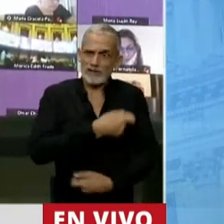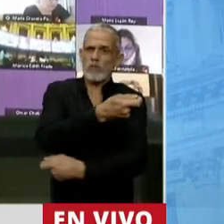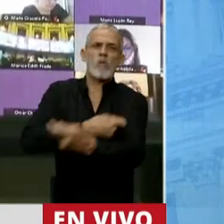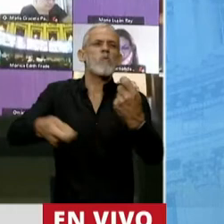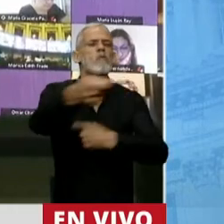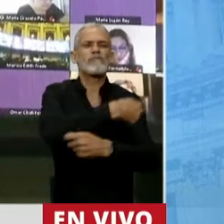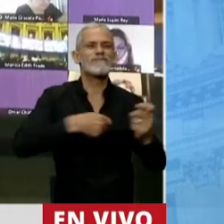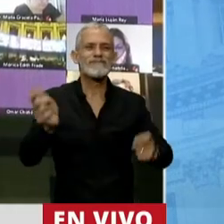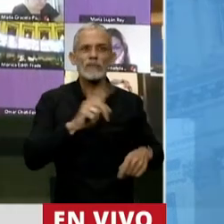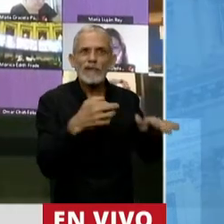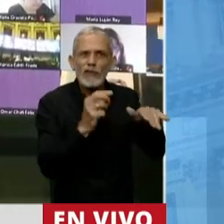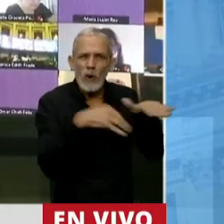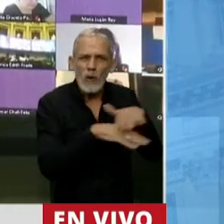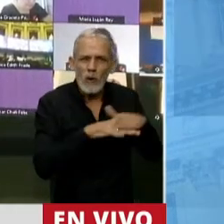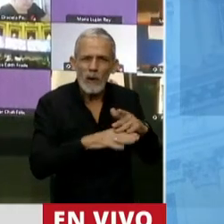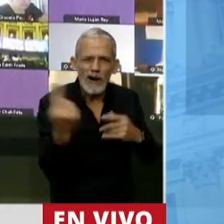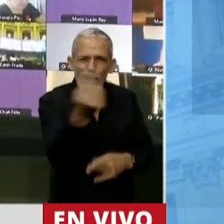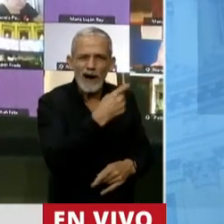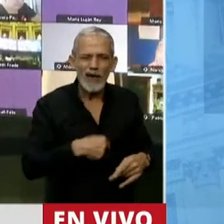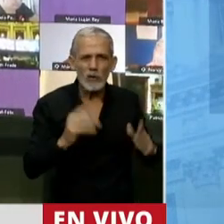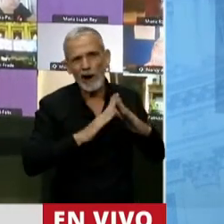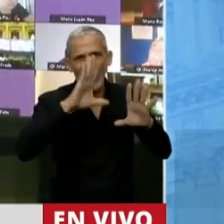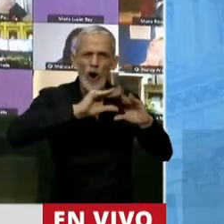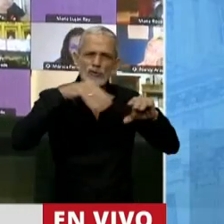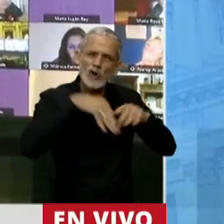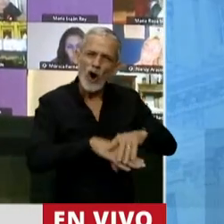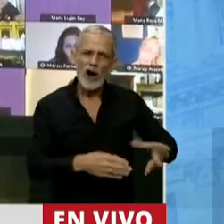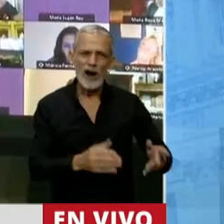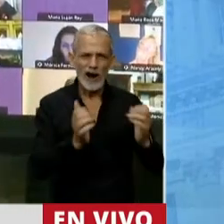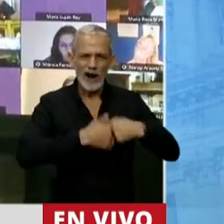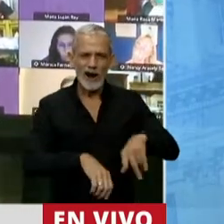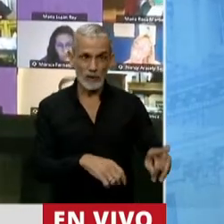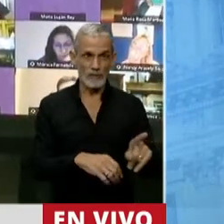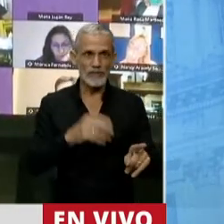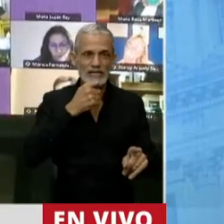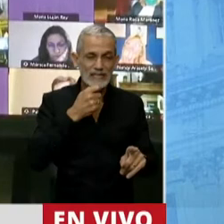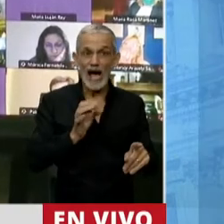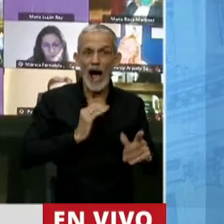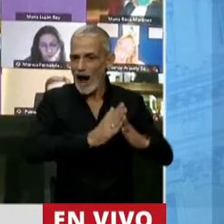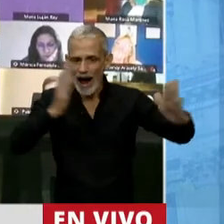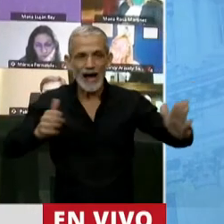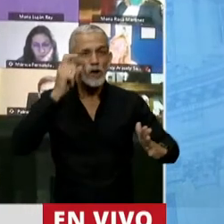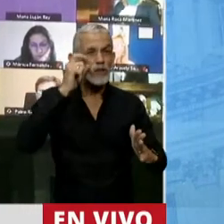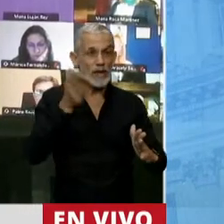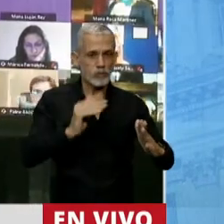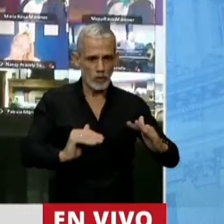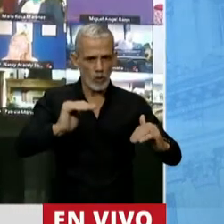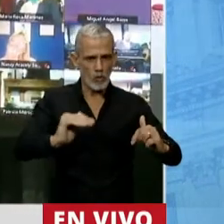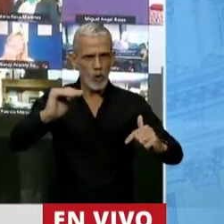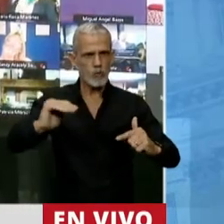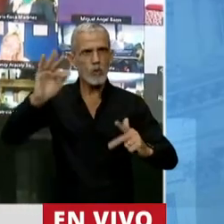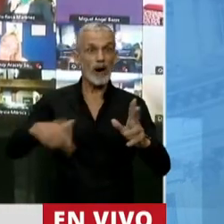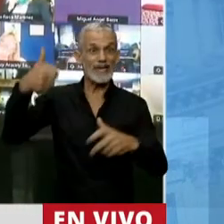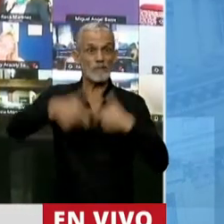Eso implica una tasa de inversión. Si en 10 años uno recuperara a 10 puntos por año y estuviera poniendo en la